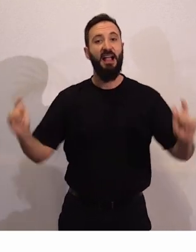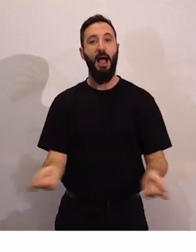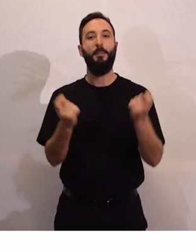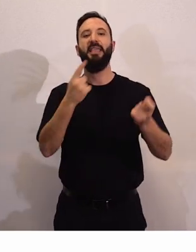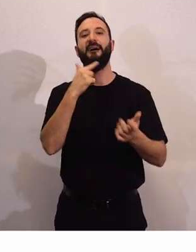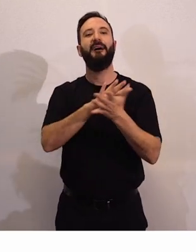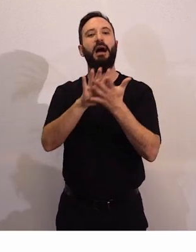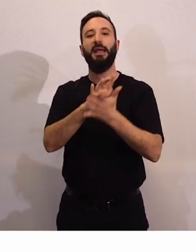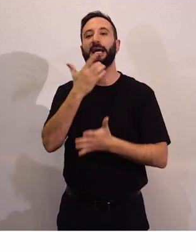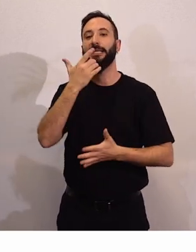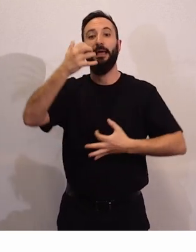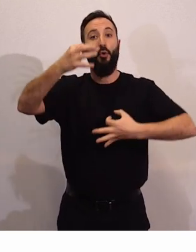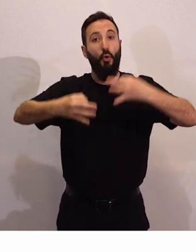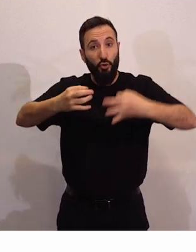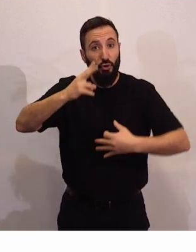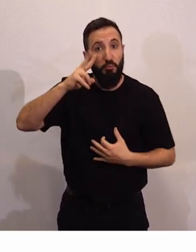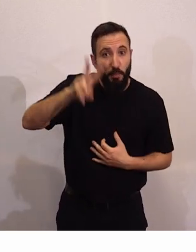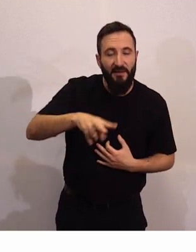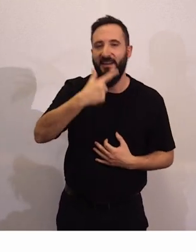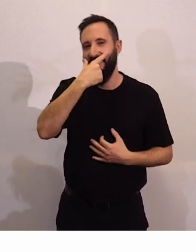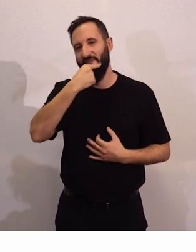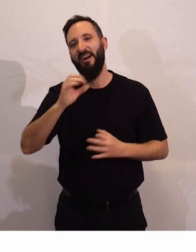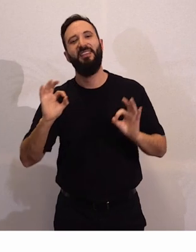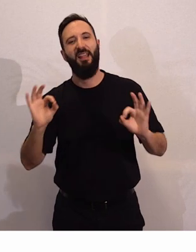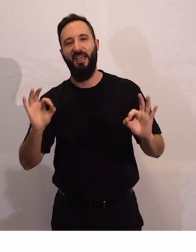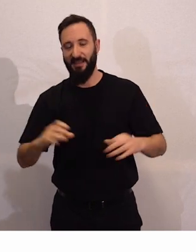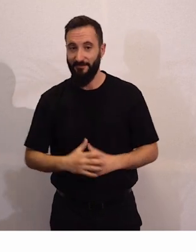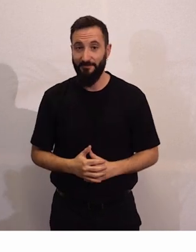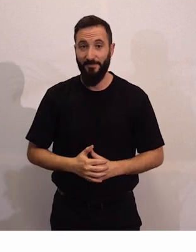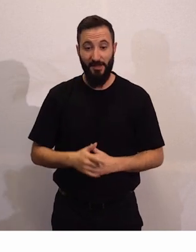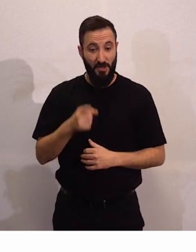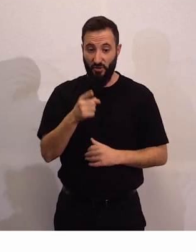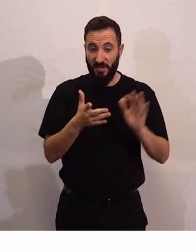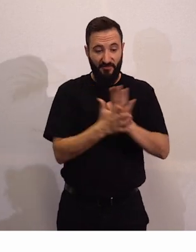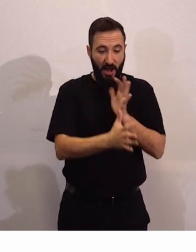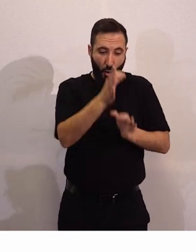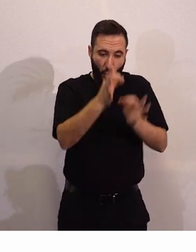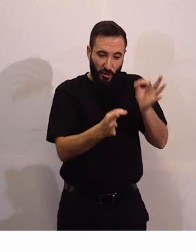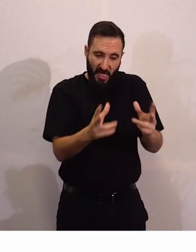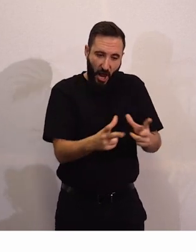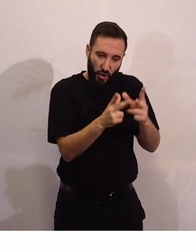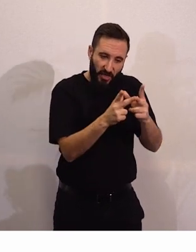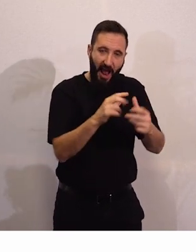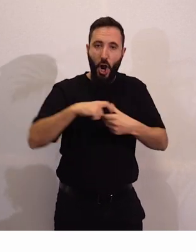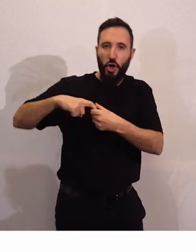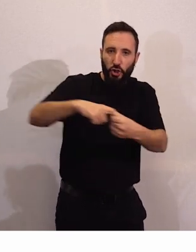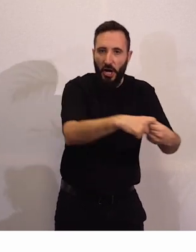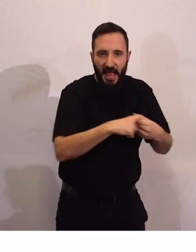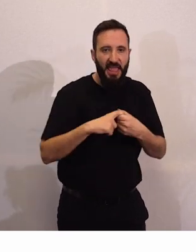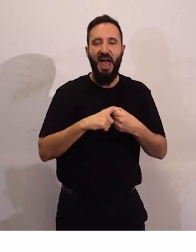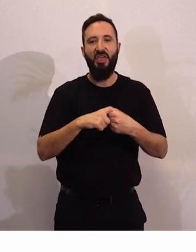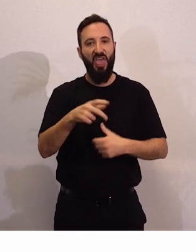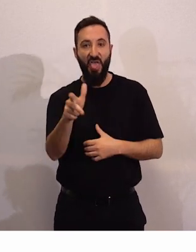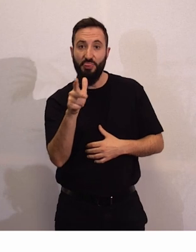justo es fácil y es eso o sea la justicia social la solidaridad y los derechos